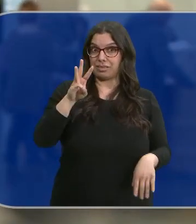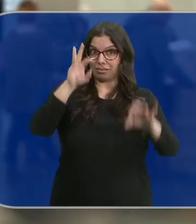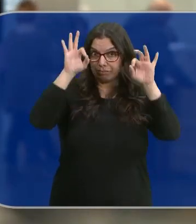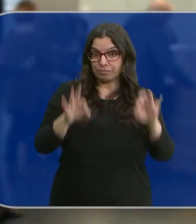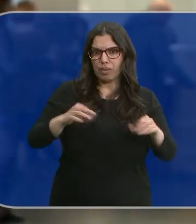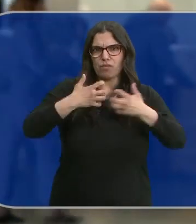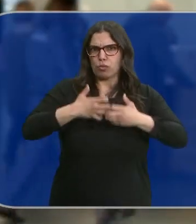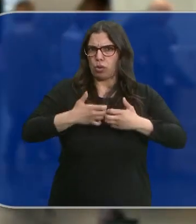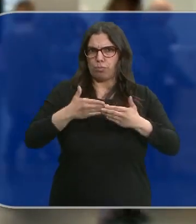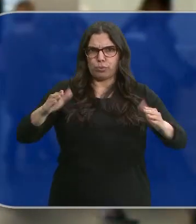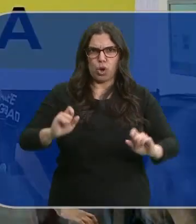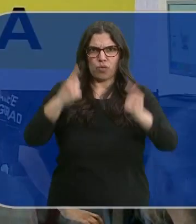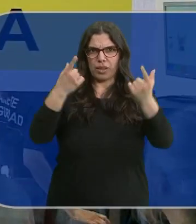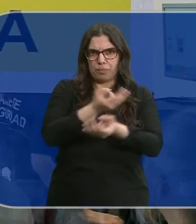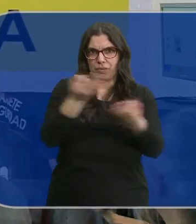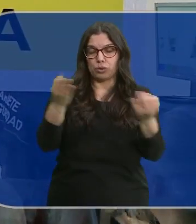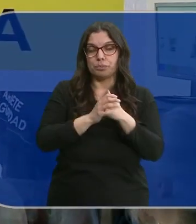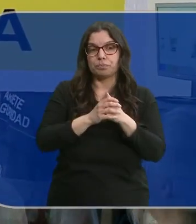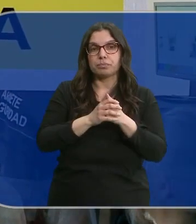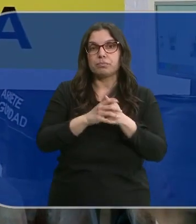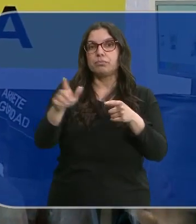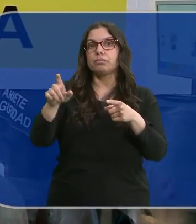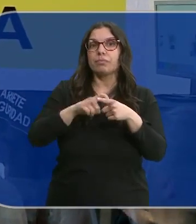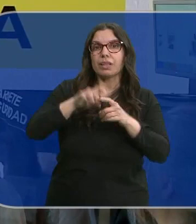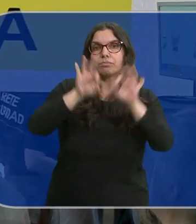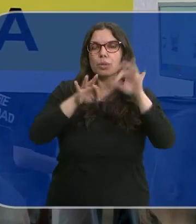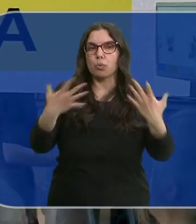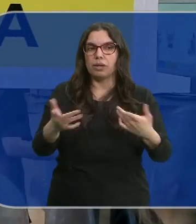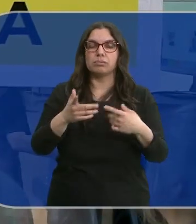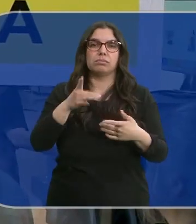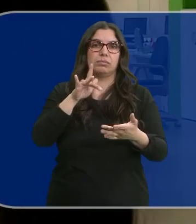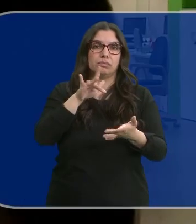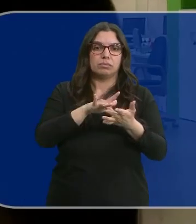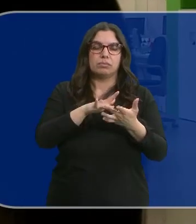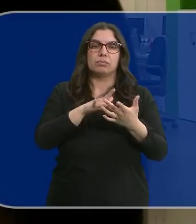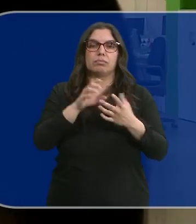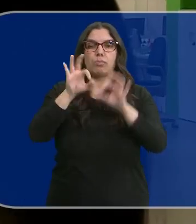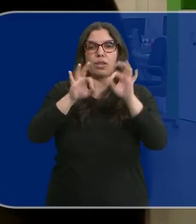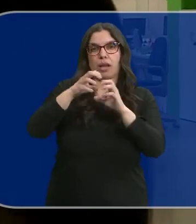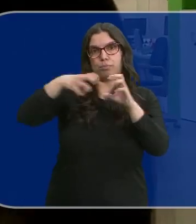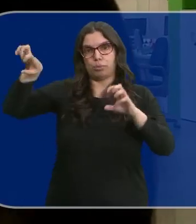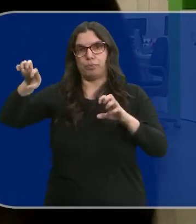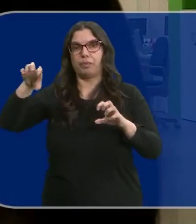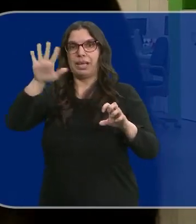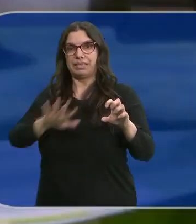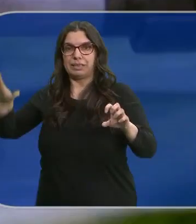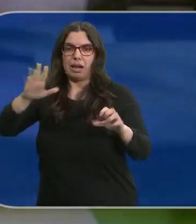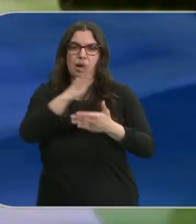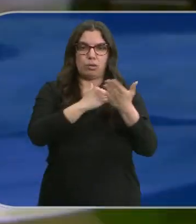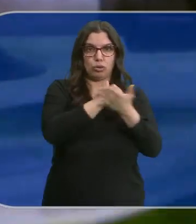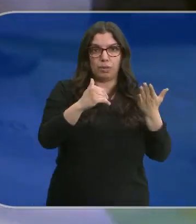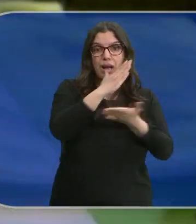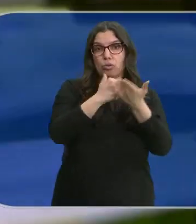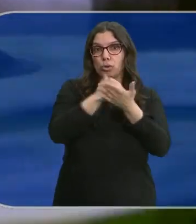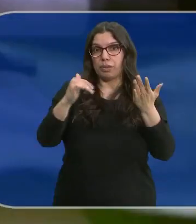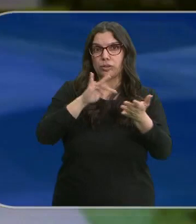funcionando a la perfección. Y estos son los tipos que nos aplicarán. Tienen una parte estatal y otra autonómica. La de Castilla y León es